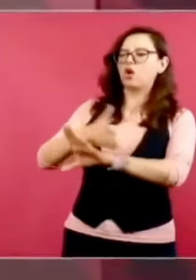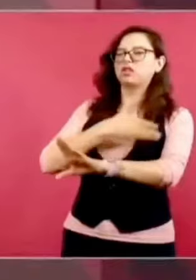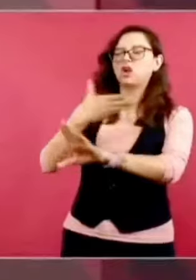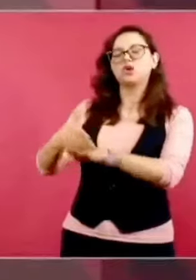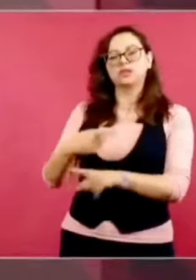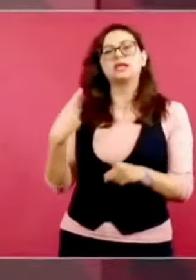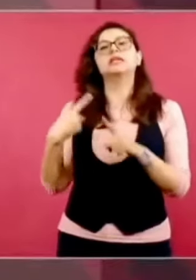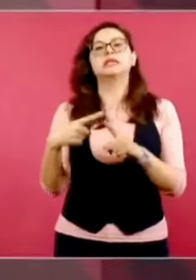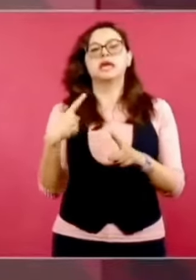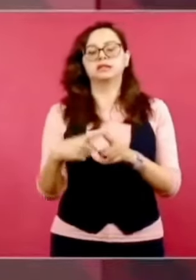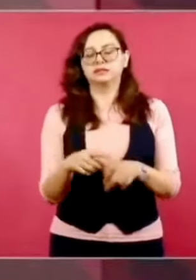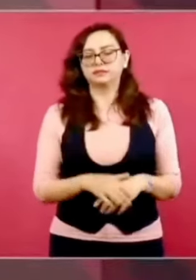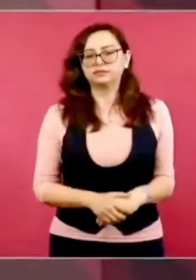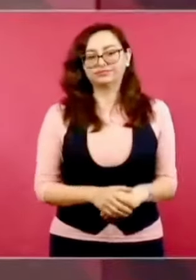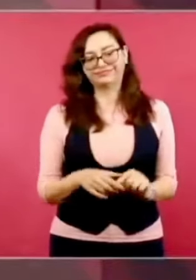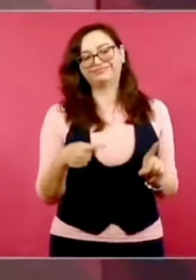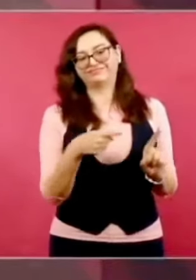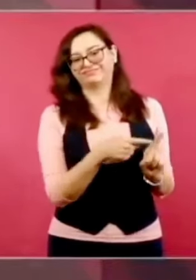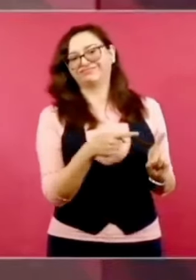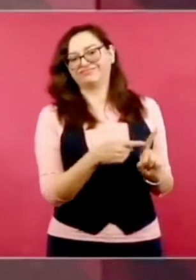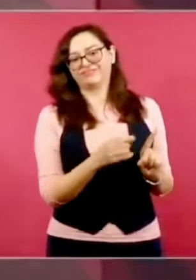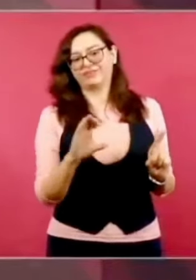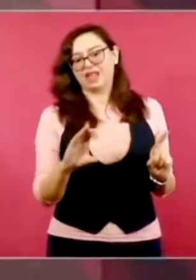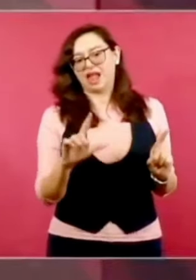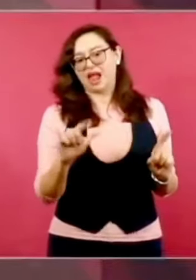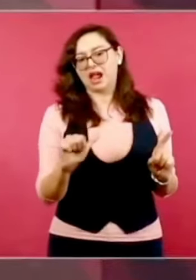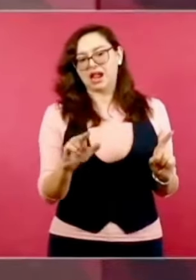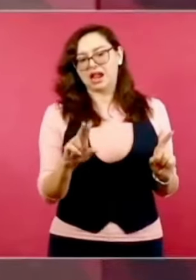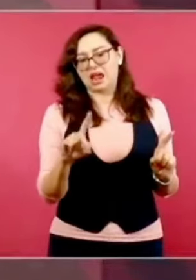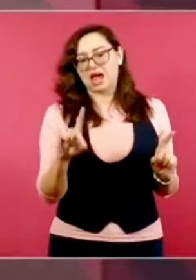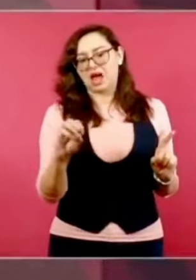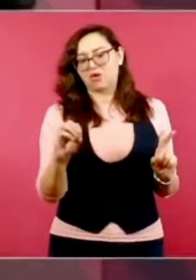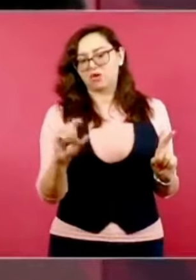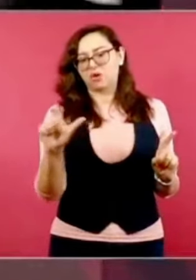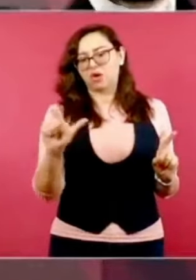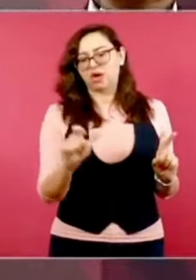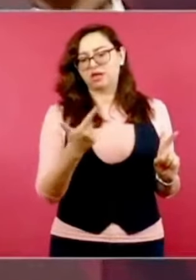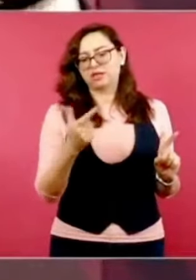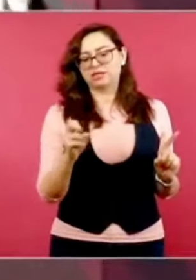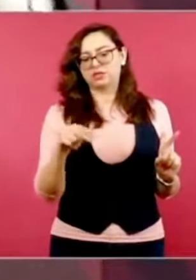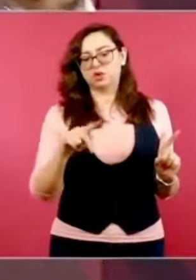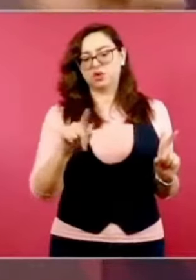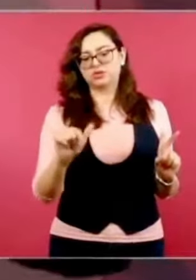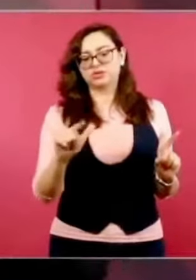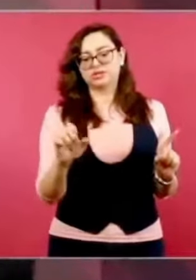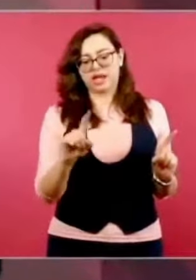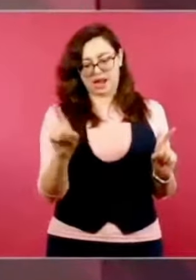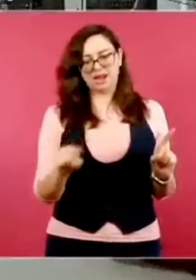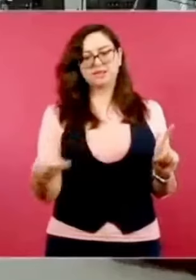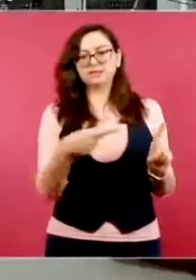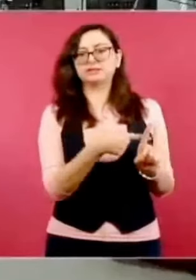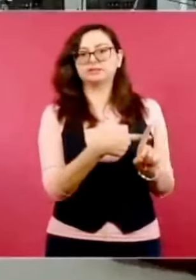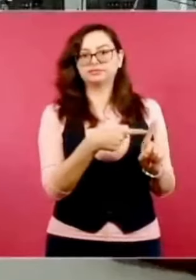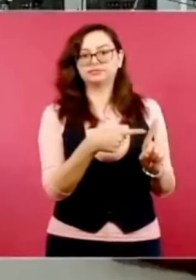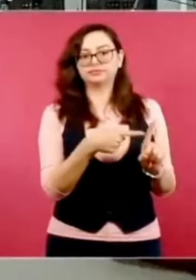el gerente ahora del bloque